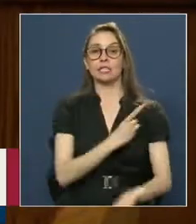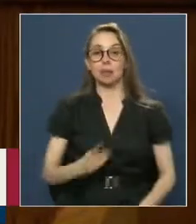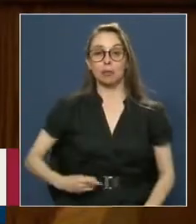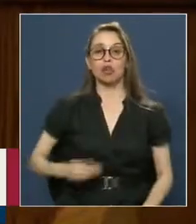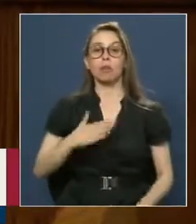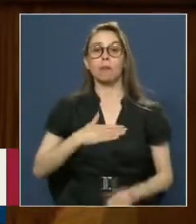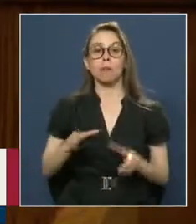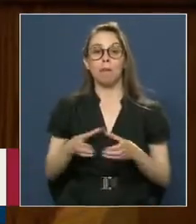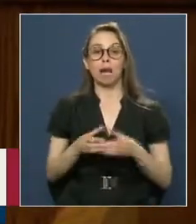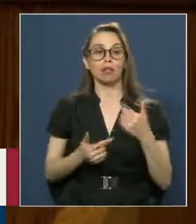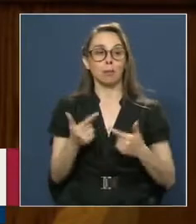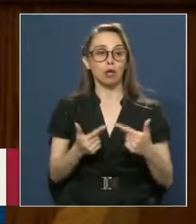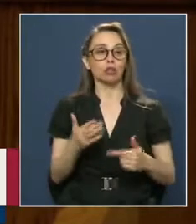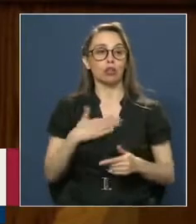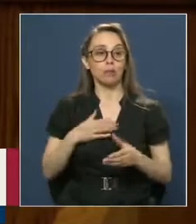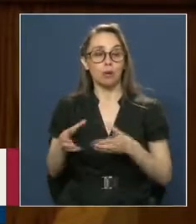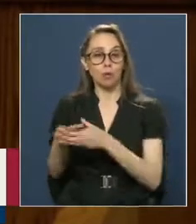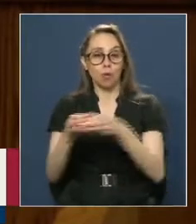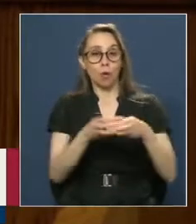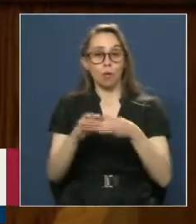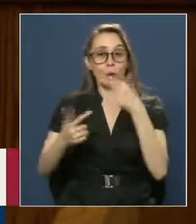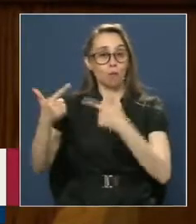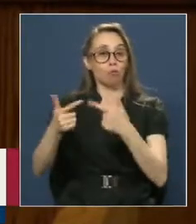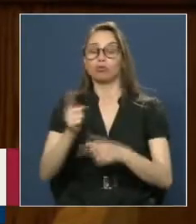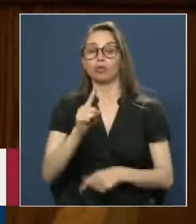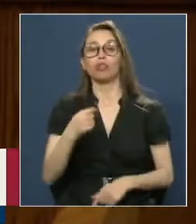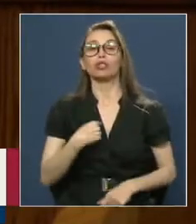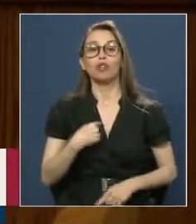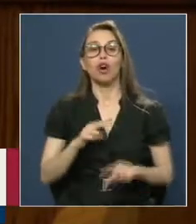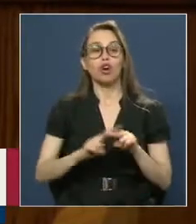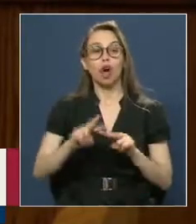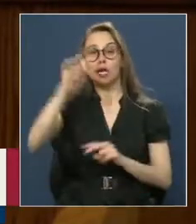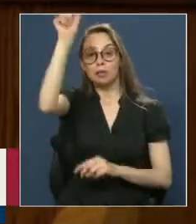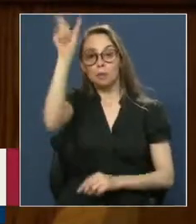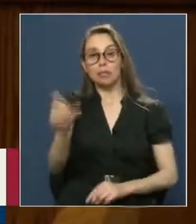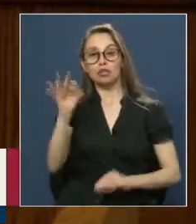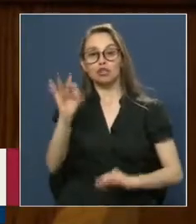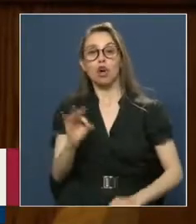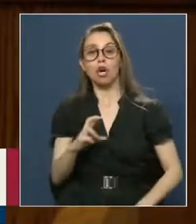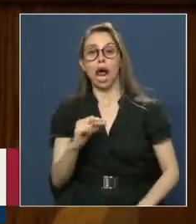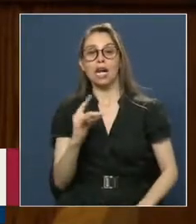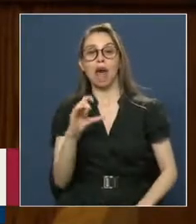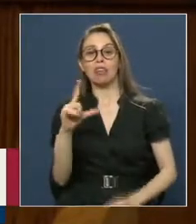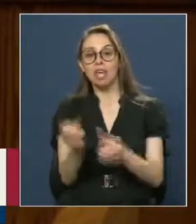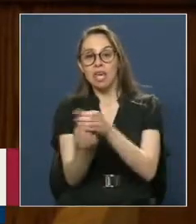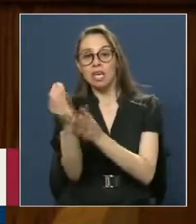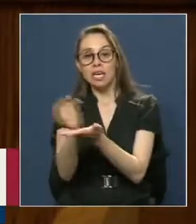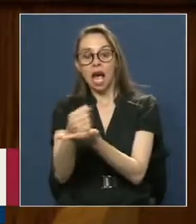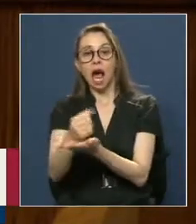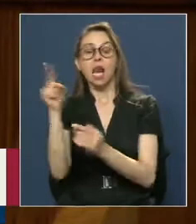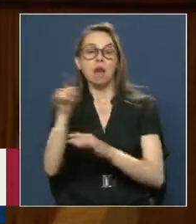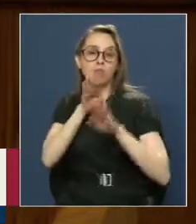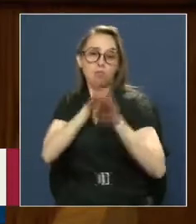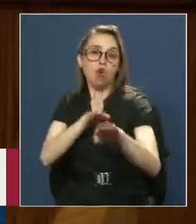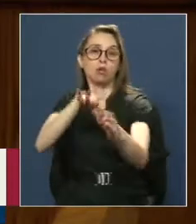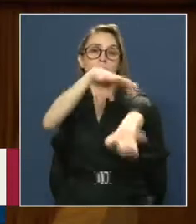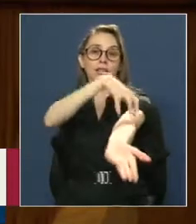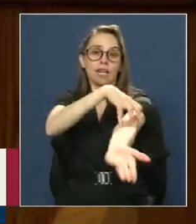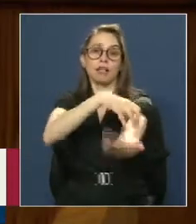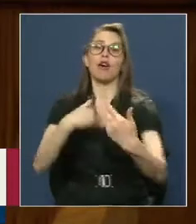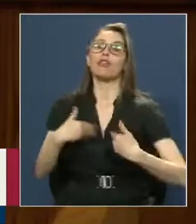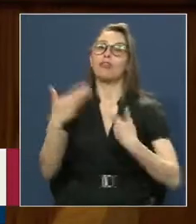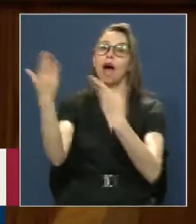De mi partido O de mi coalición Lo estoy haciendo De un radical De un radical Y de un regionalista Y lo hago